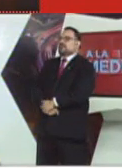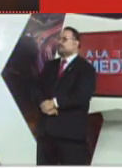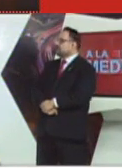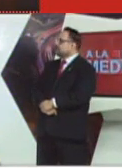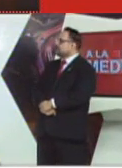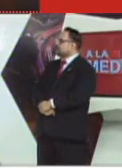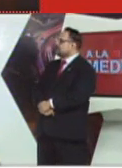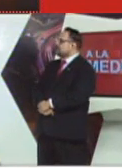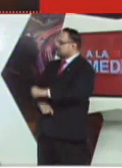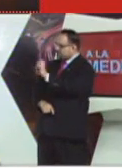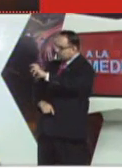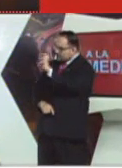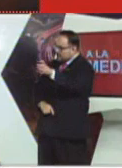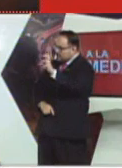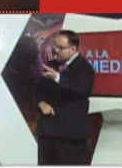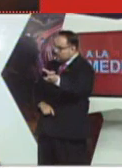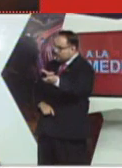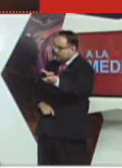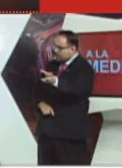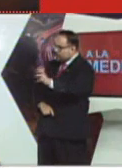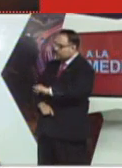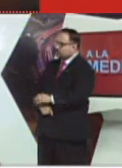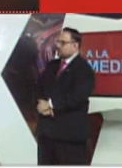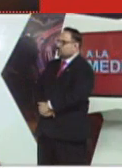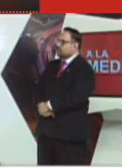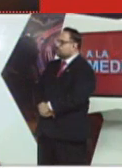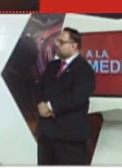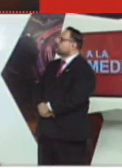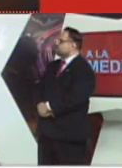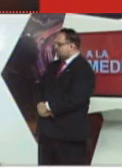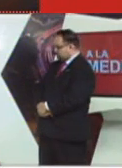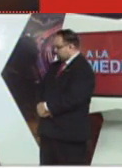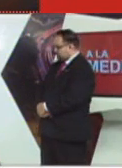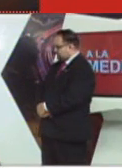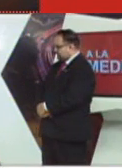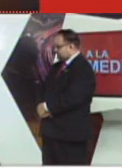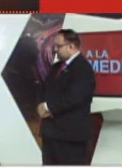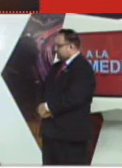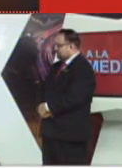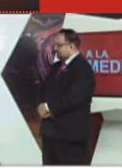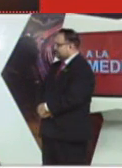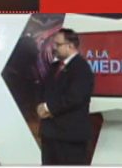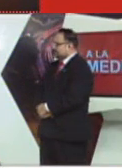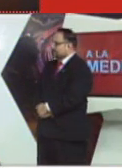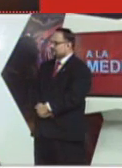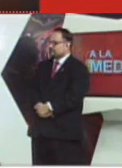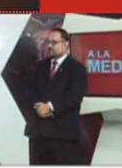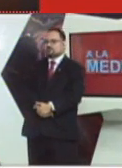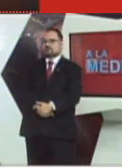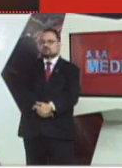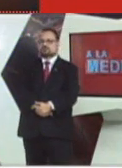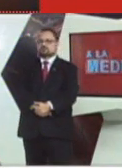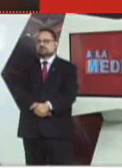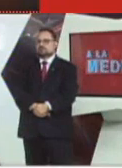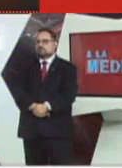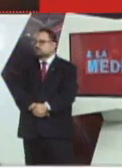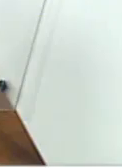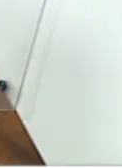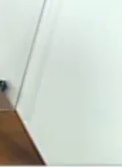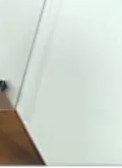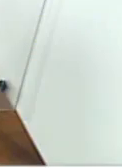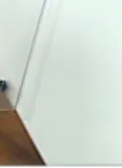si realmente se tiene una lógica en cuanto a cómo funcionamos con este tema. Y es complicado, Julio, porque obviamente